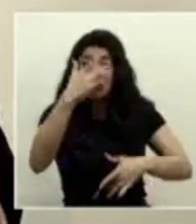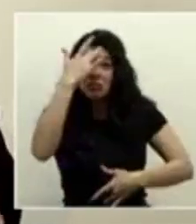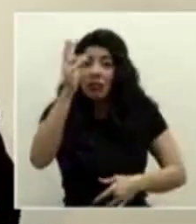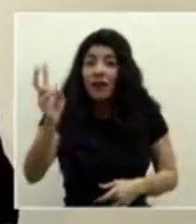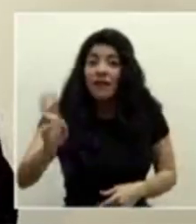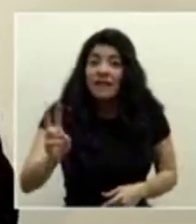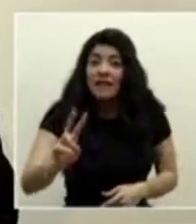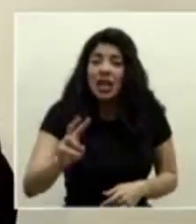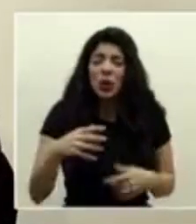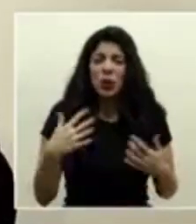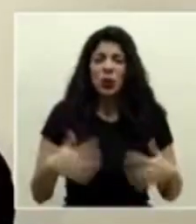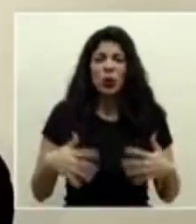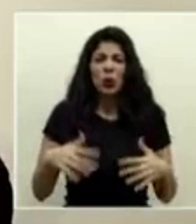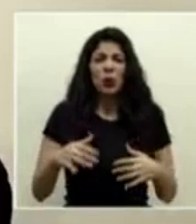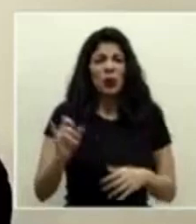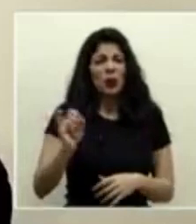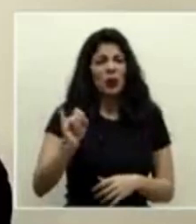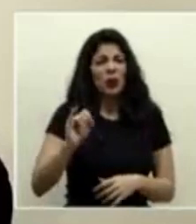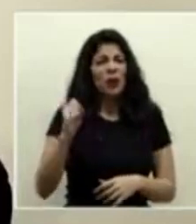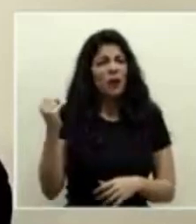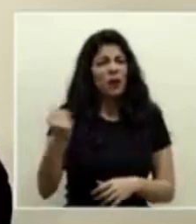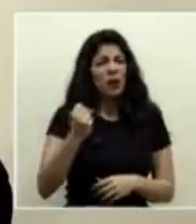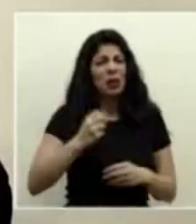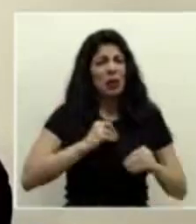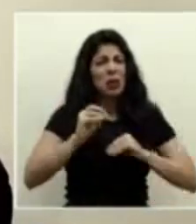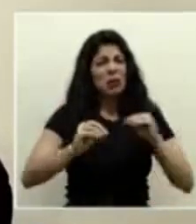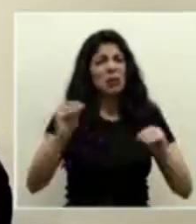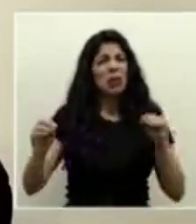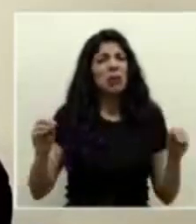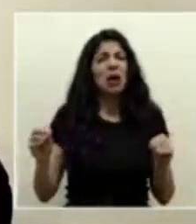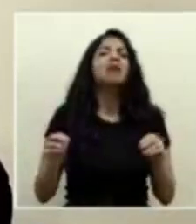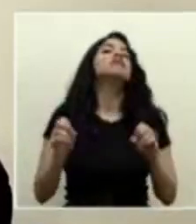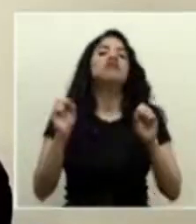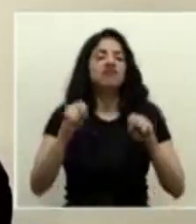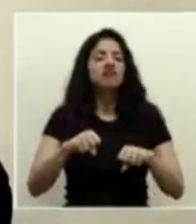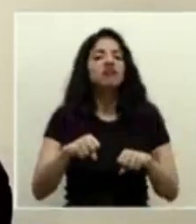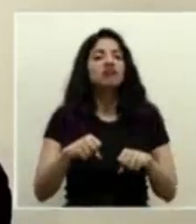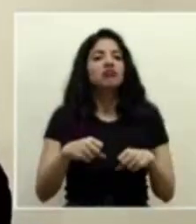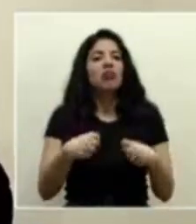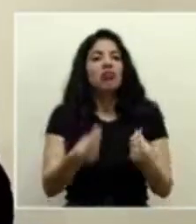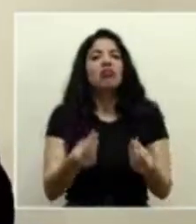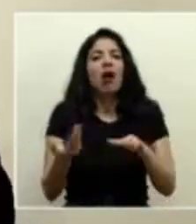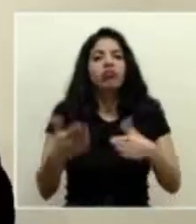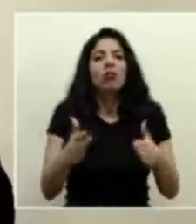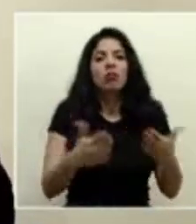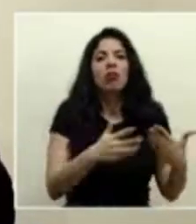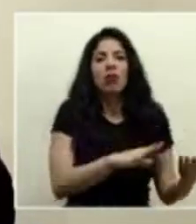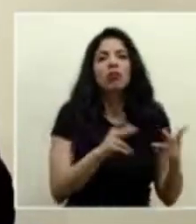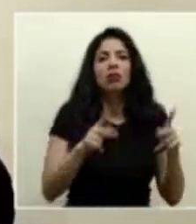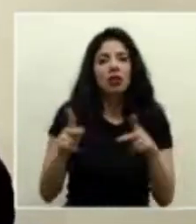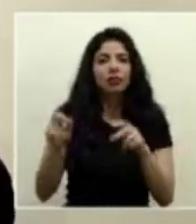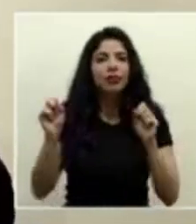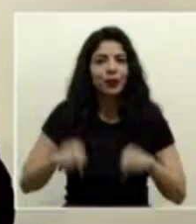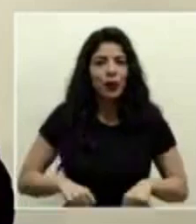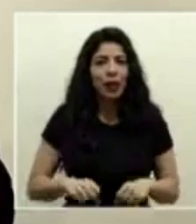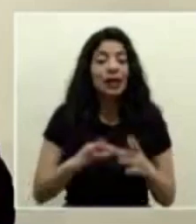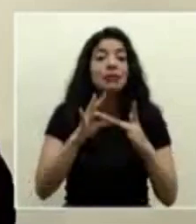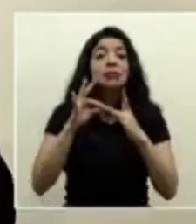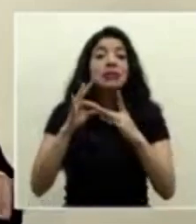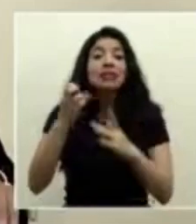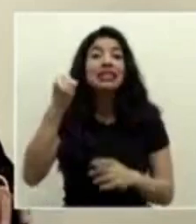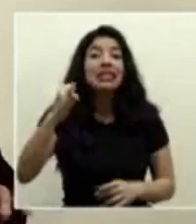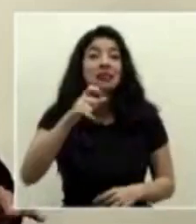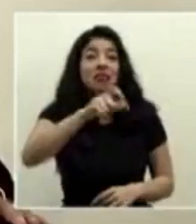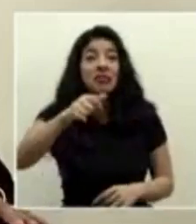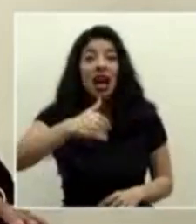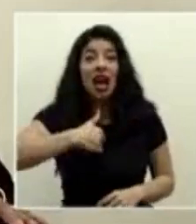es muy infeccioso y que lamentablemente sí produce muertes en personas que especialmente tienen